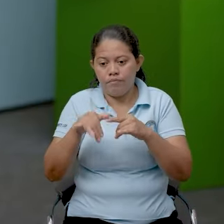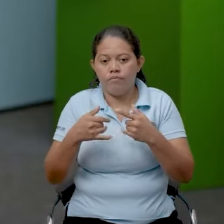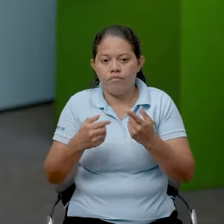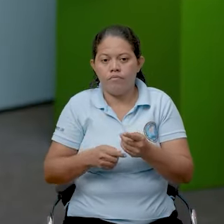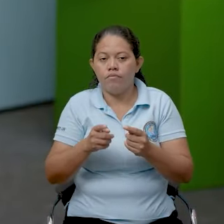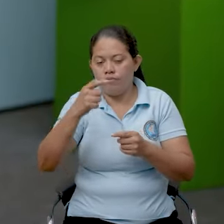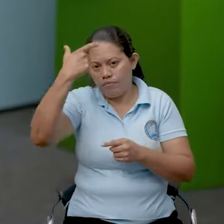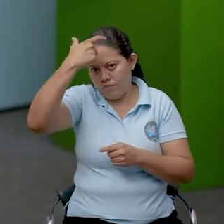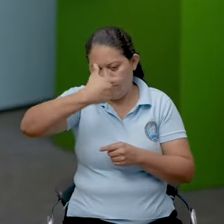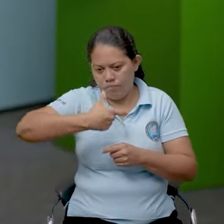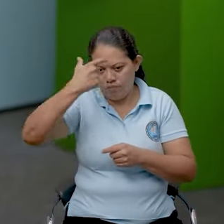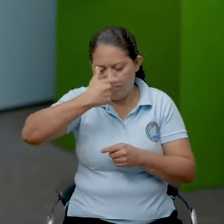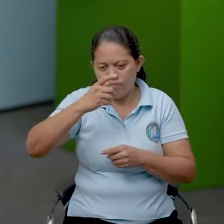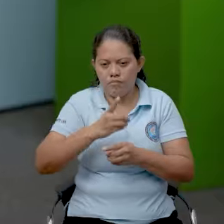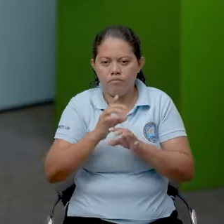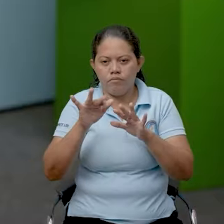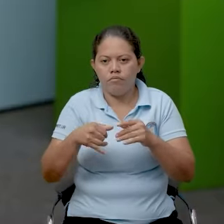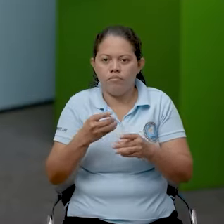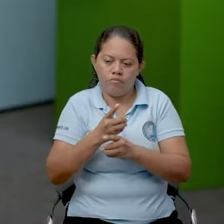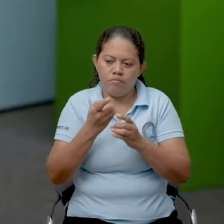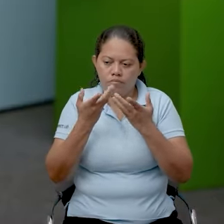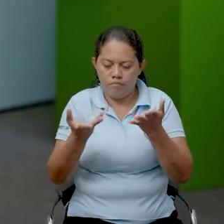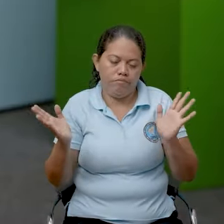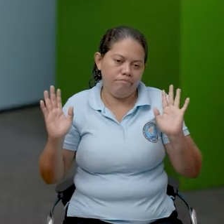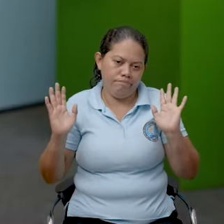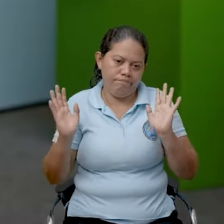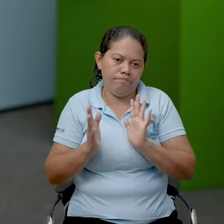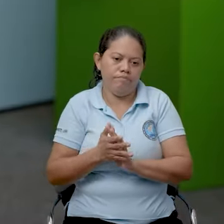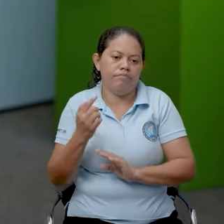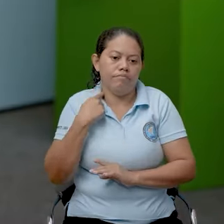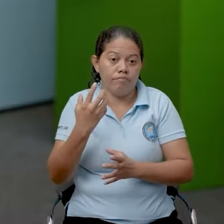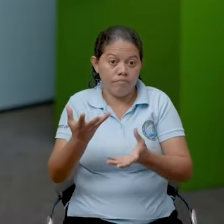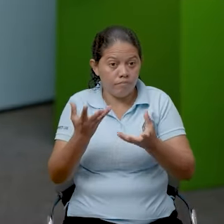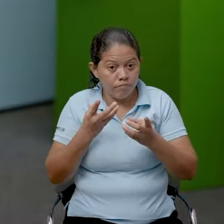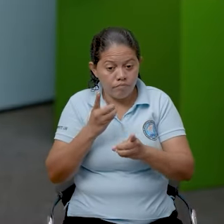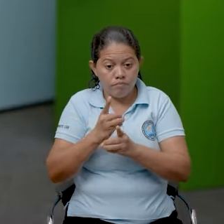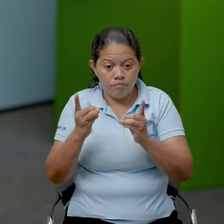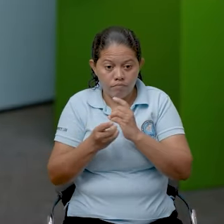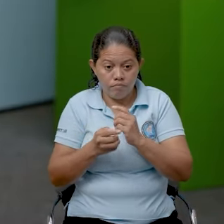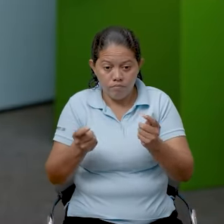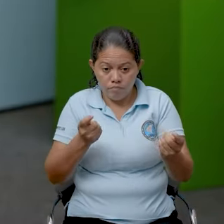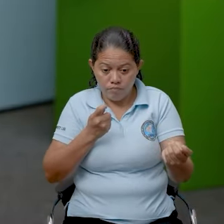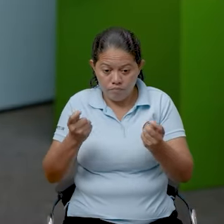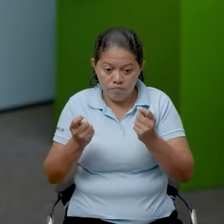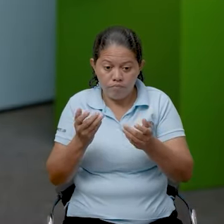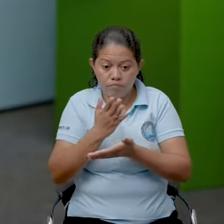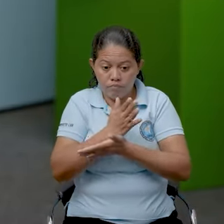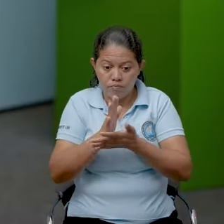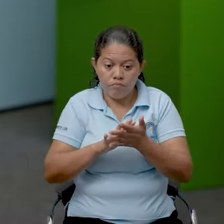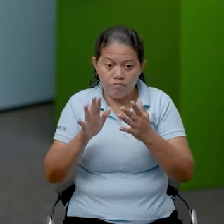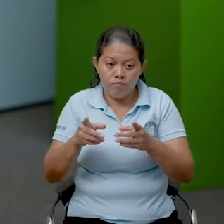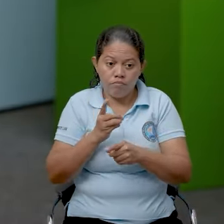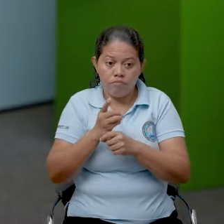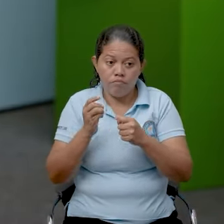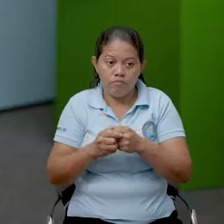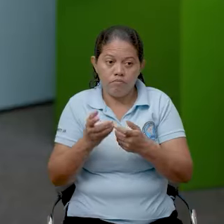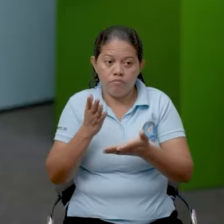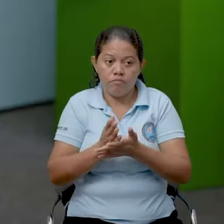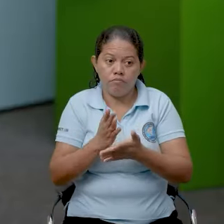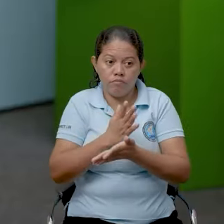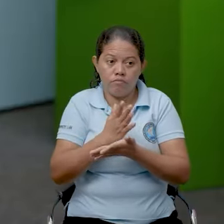con seriedad y lógicamente, pues, si quieren garantizar la seguridad también, tienen que ser